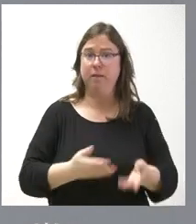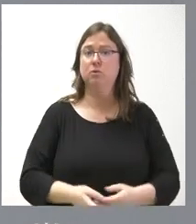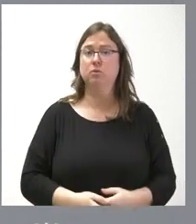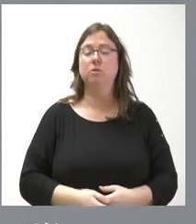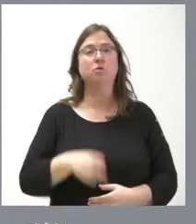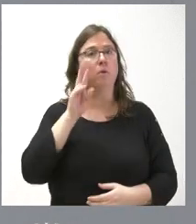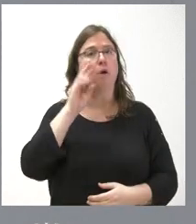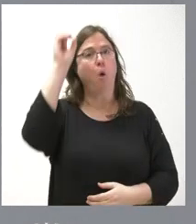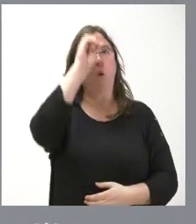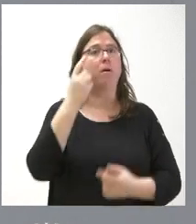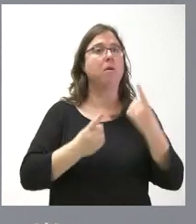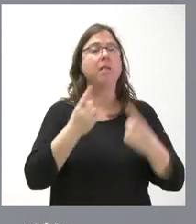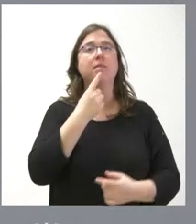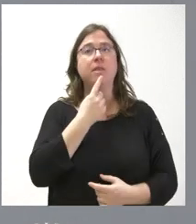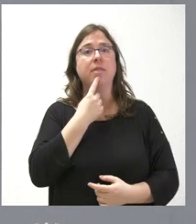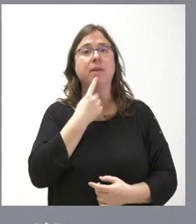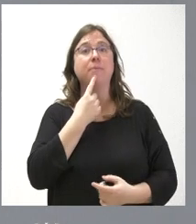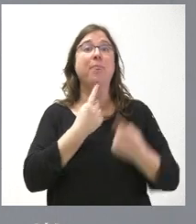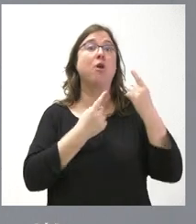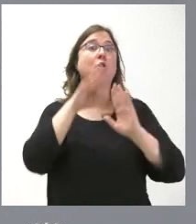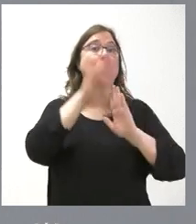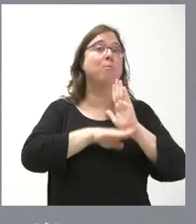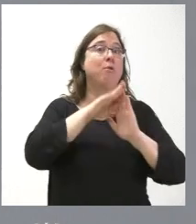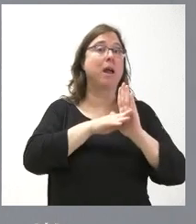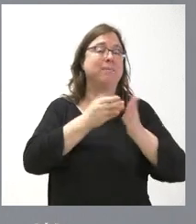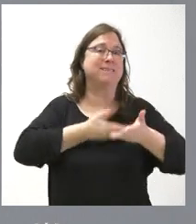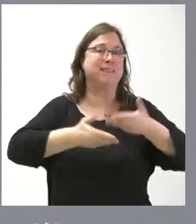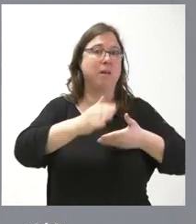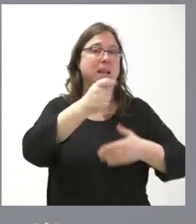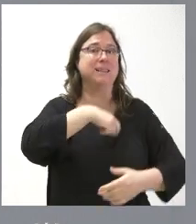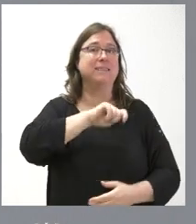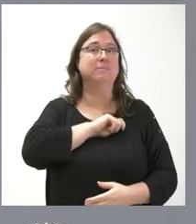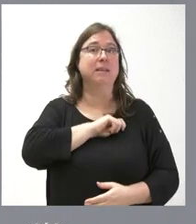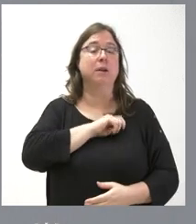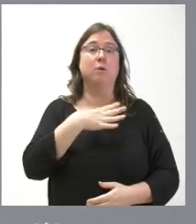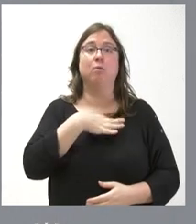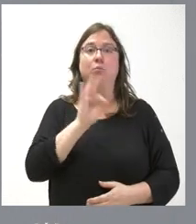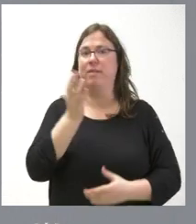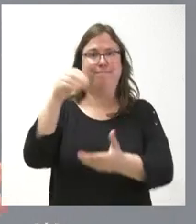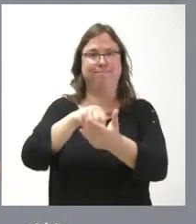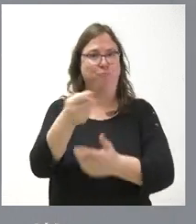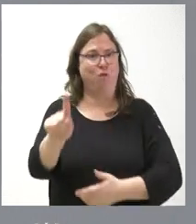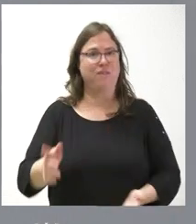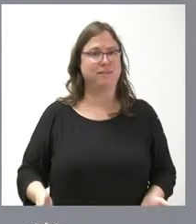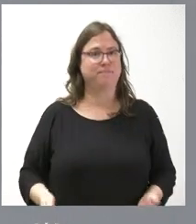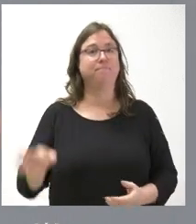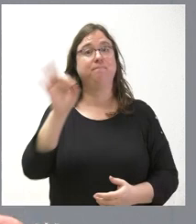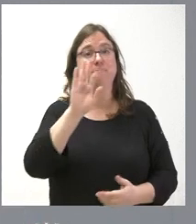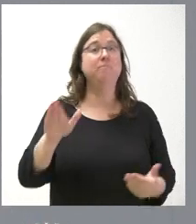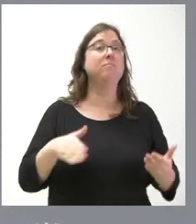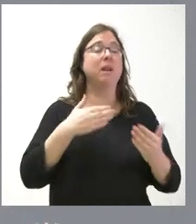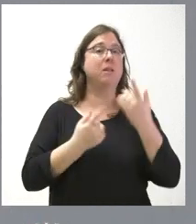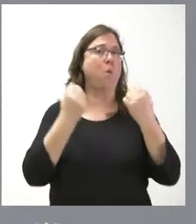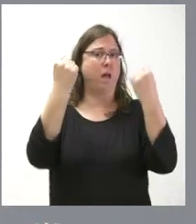opiniones en donde nos dicen que algunos de los programas de trasplantes que existen en España, por número, a mejor no se tenían que haber puesto. O incluso, a veces, algunos